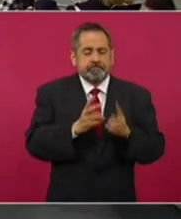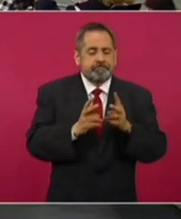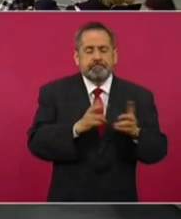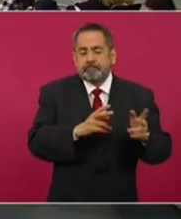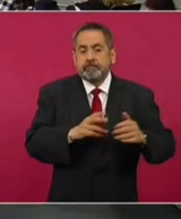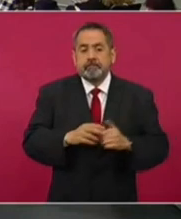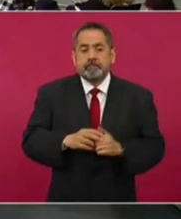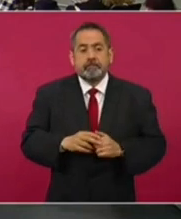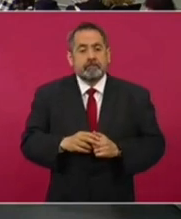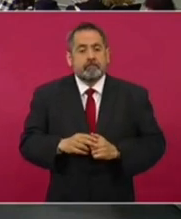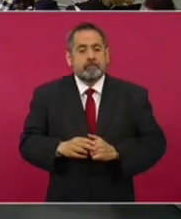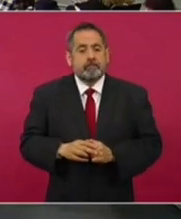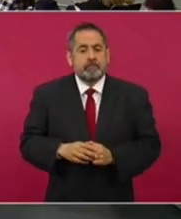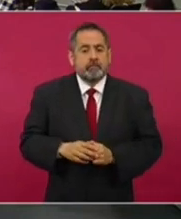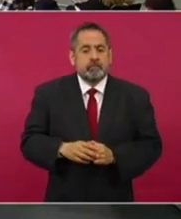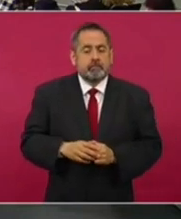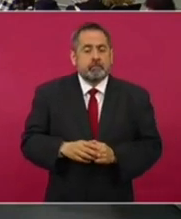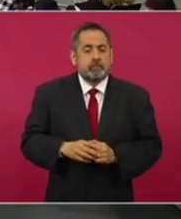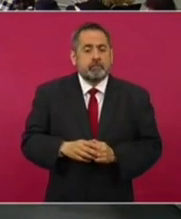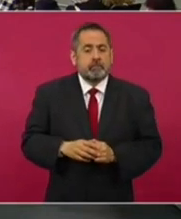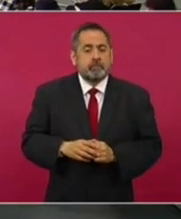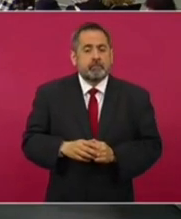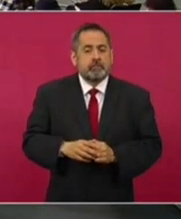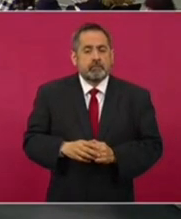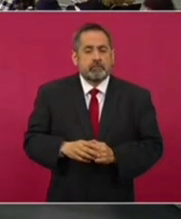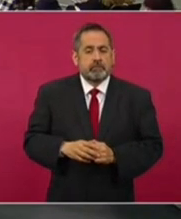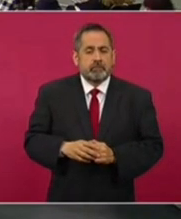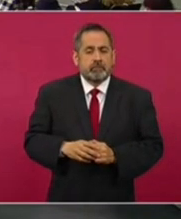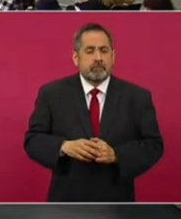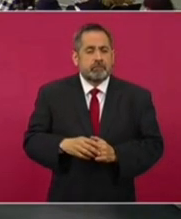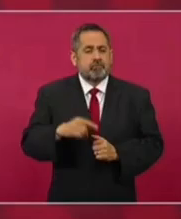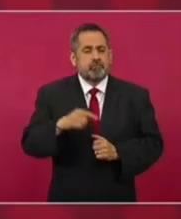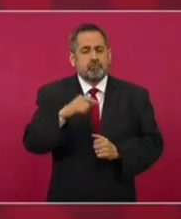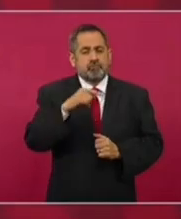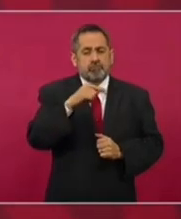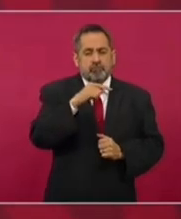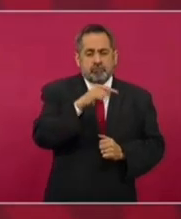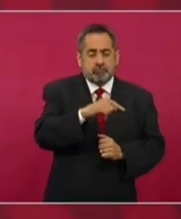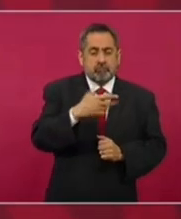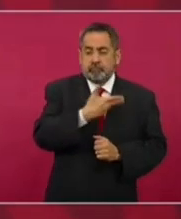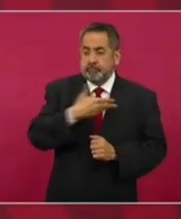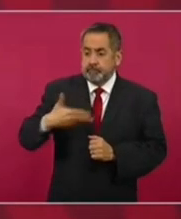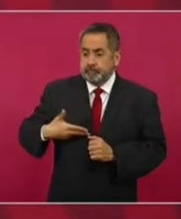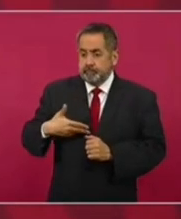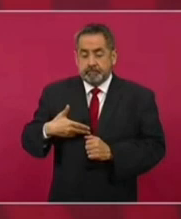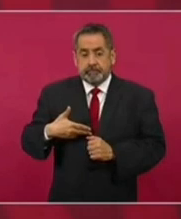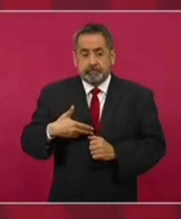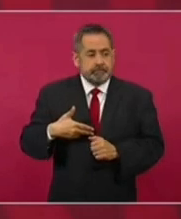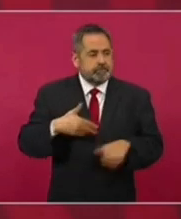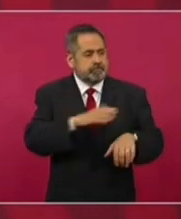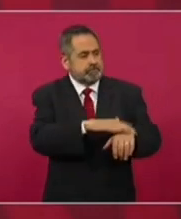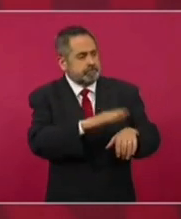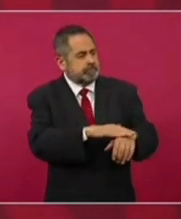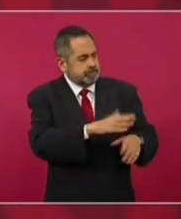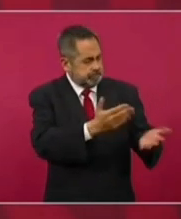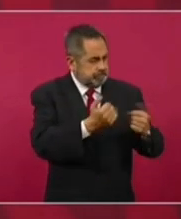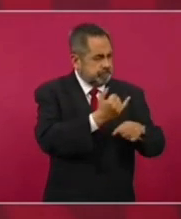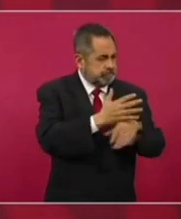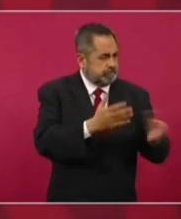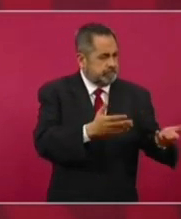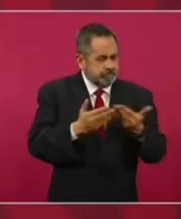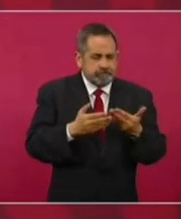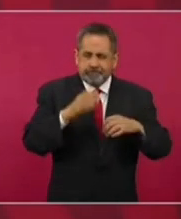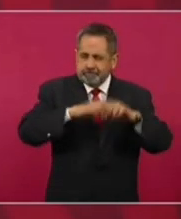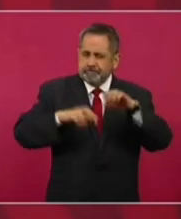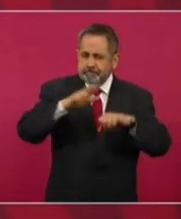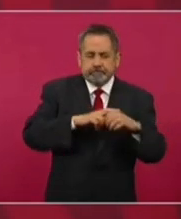y él le pedía informes, el presidente Biden, al